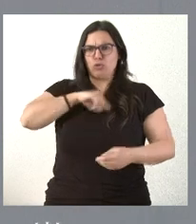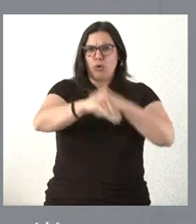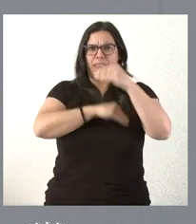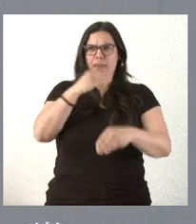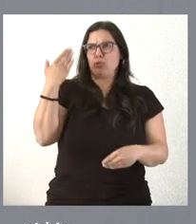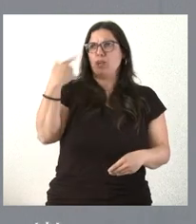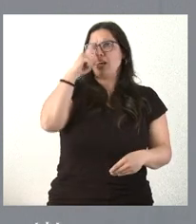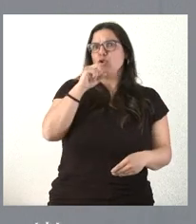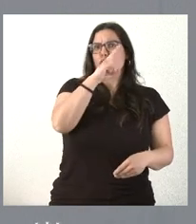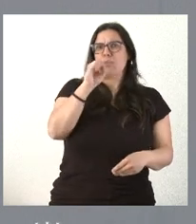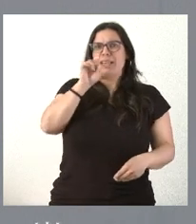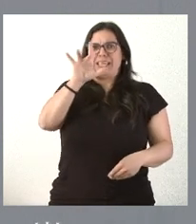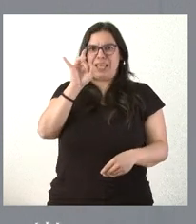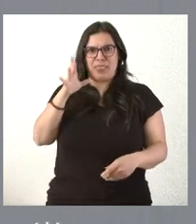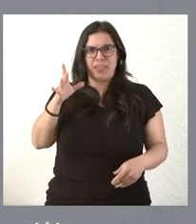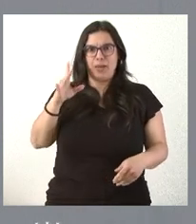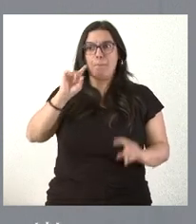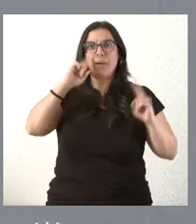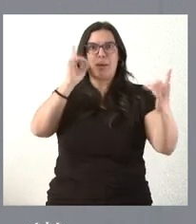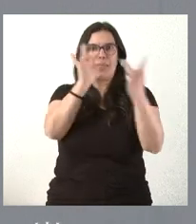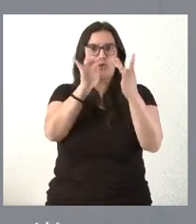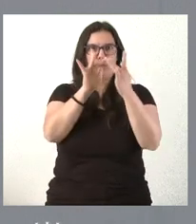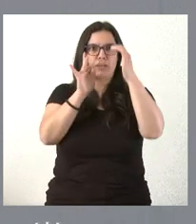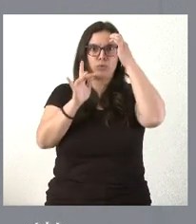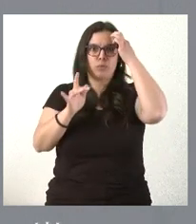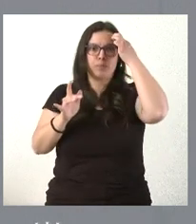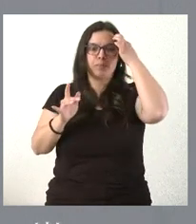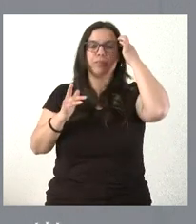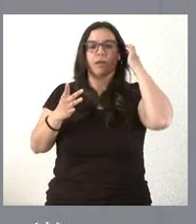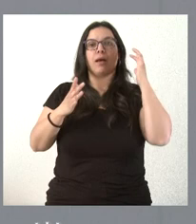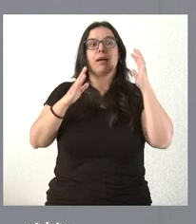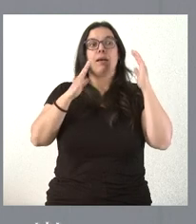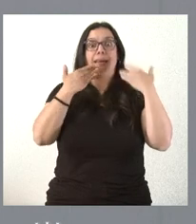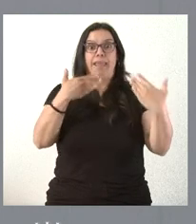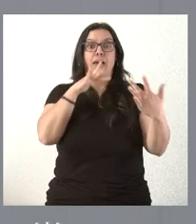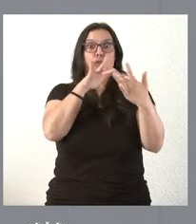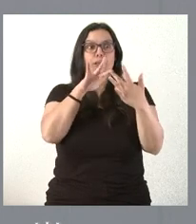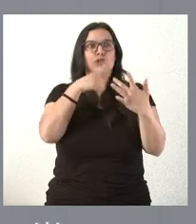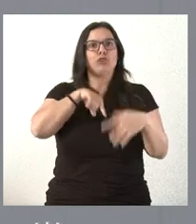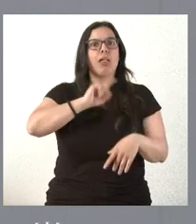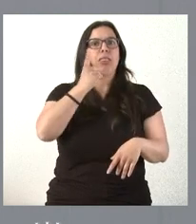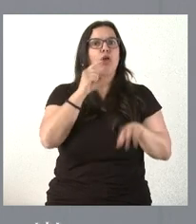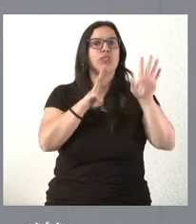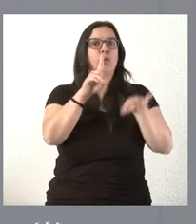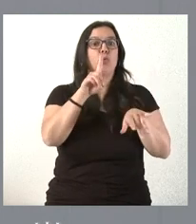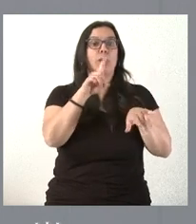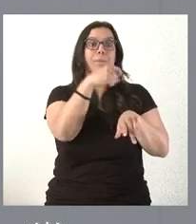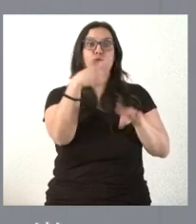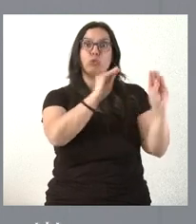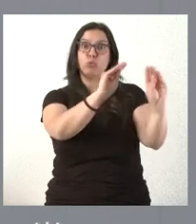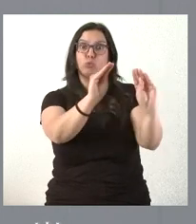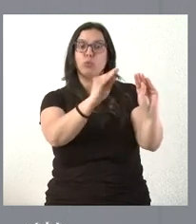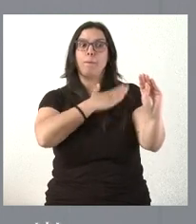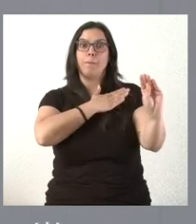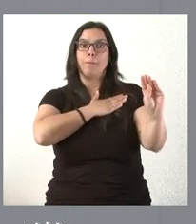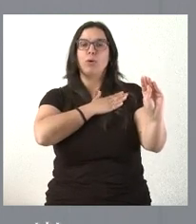2015, que fue nuestro primer contacto y que nos ha permitido identificar estas 81 viviendas de Sareb, que creemos que sí que